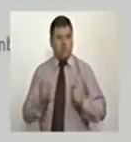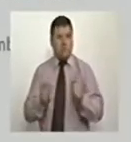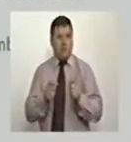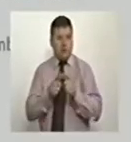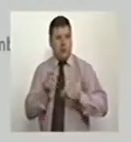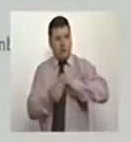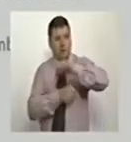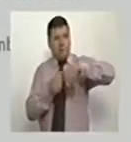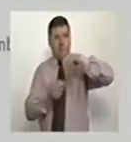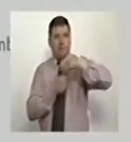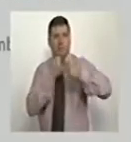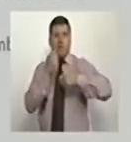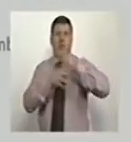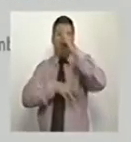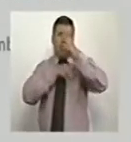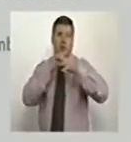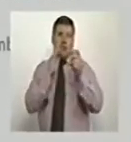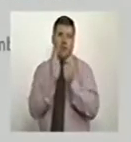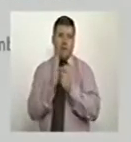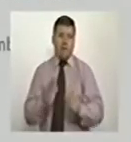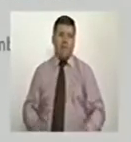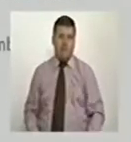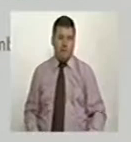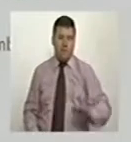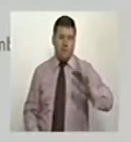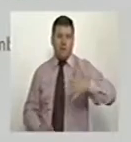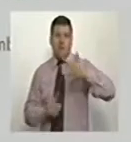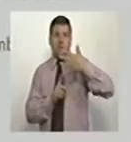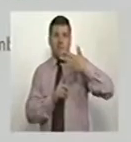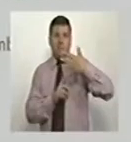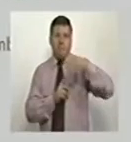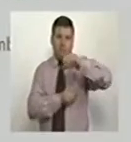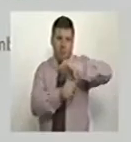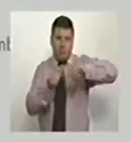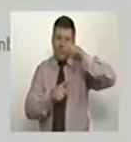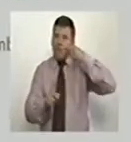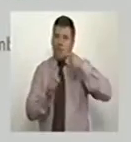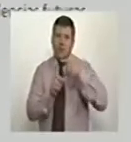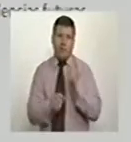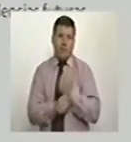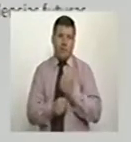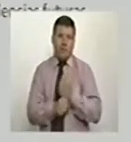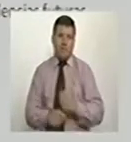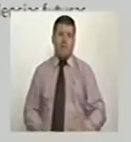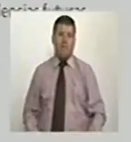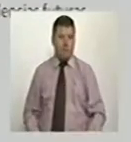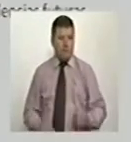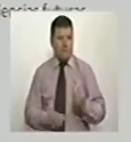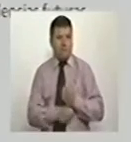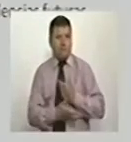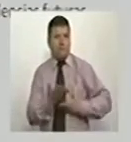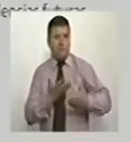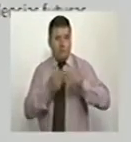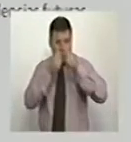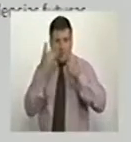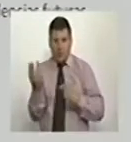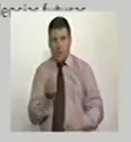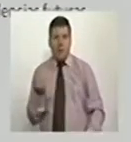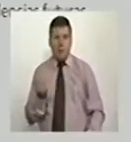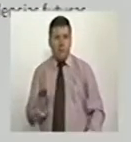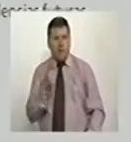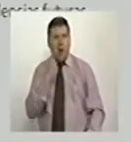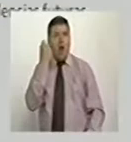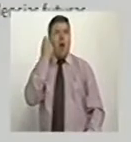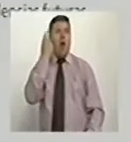la expansión de comercio mundial. Quinto, dinámica de trabajo. Trabajar con los Estados miembros para